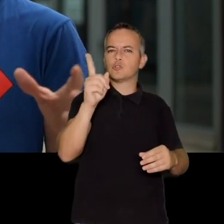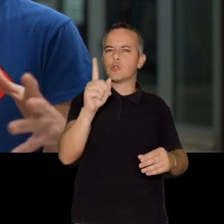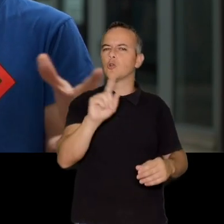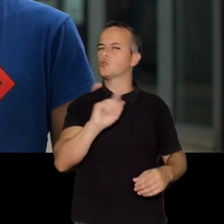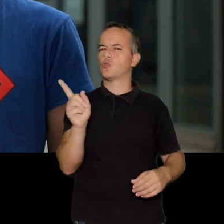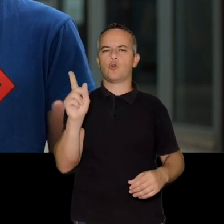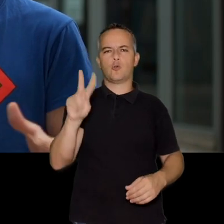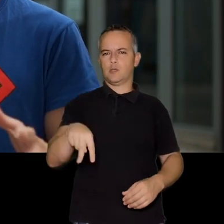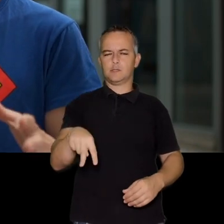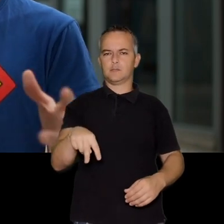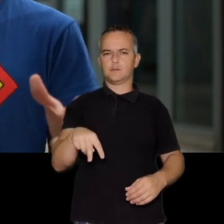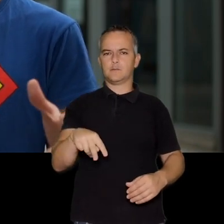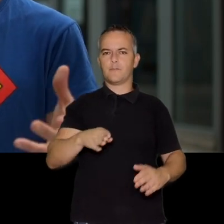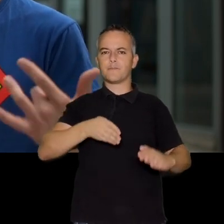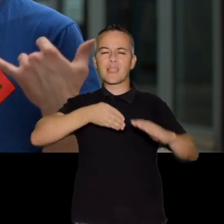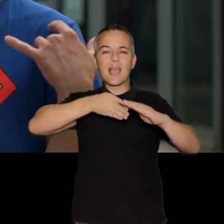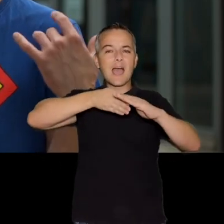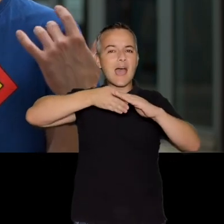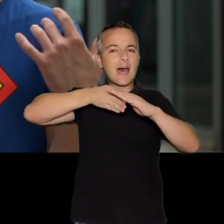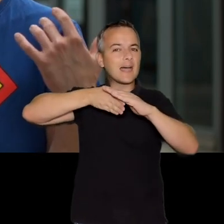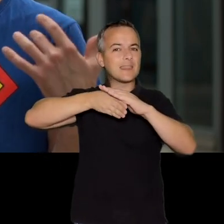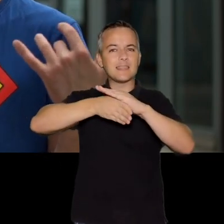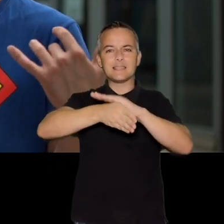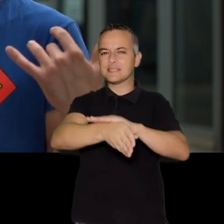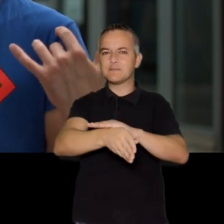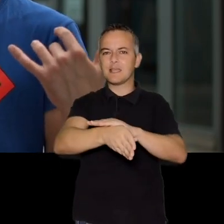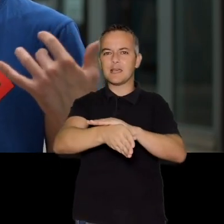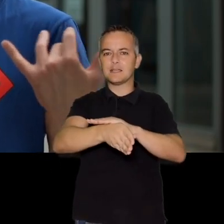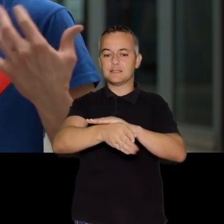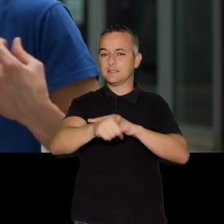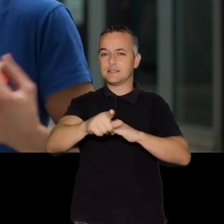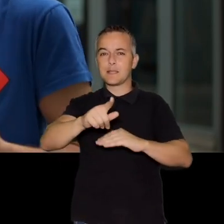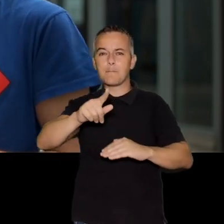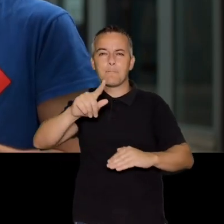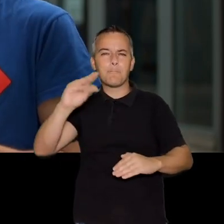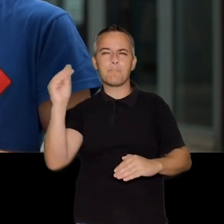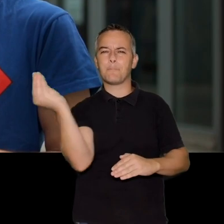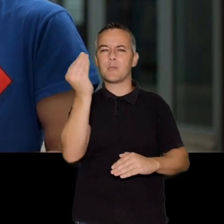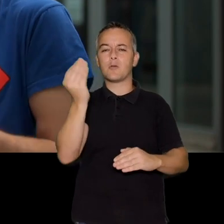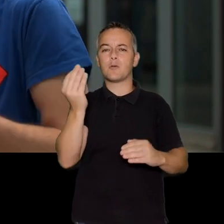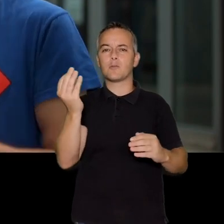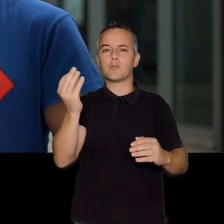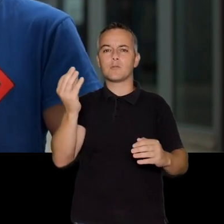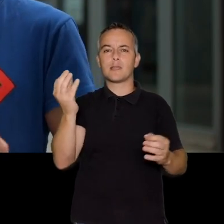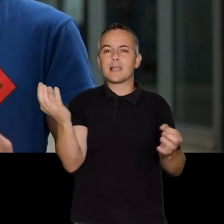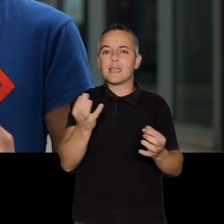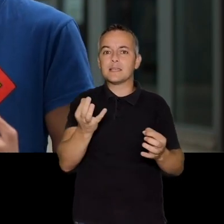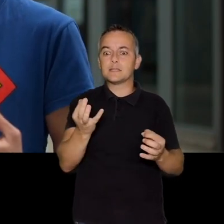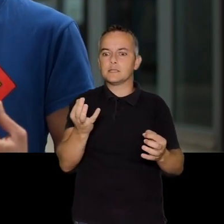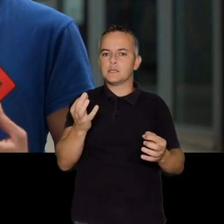de instrumentos. La mejor